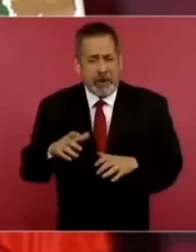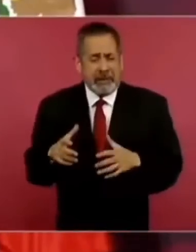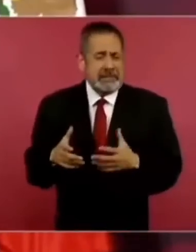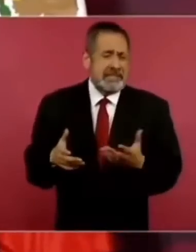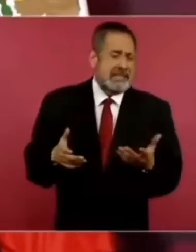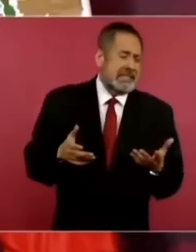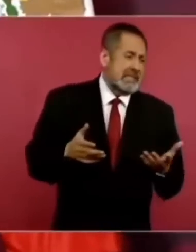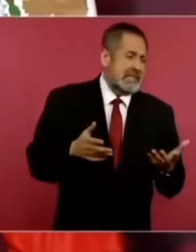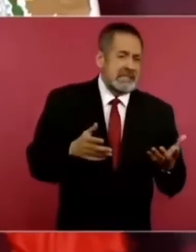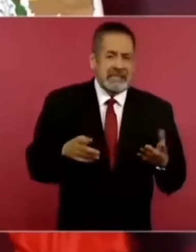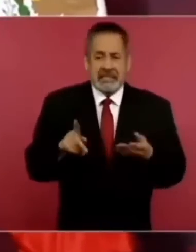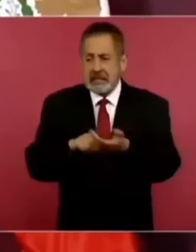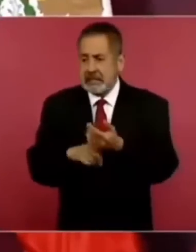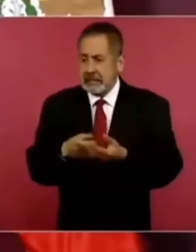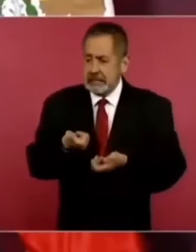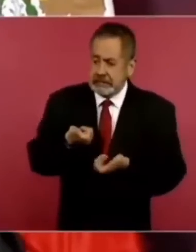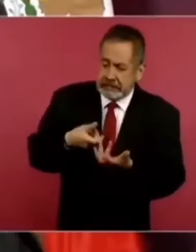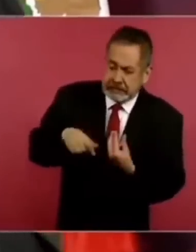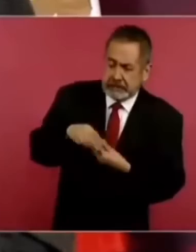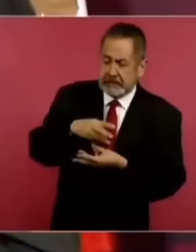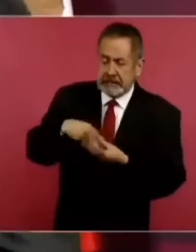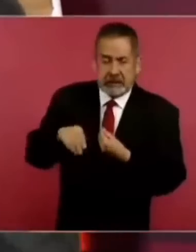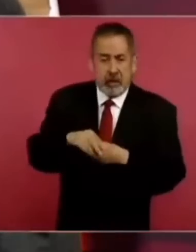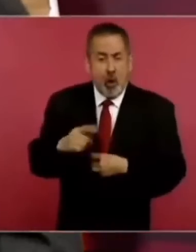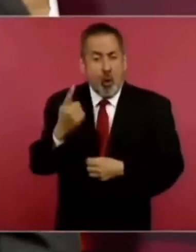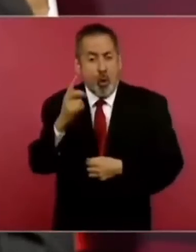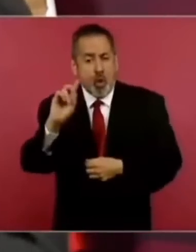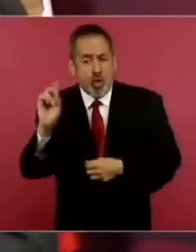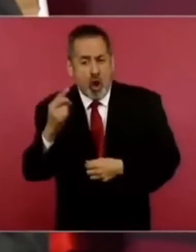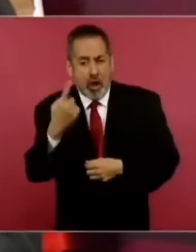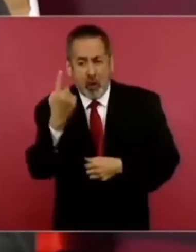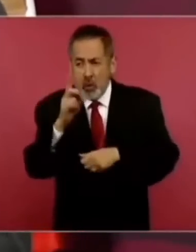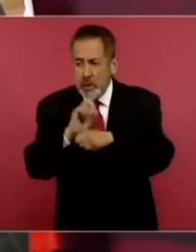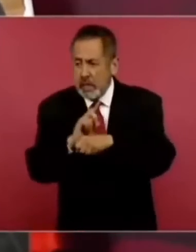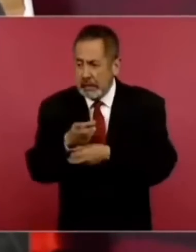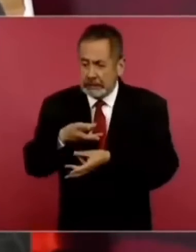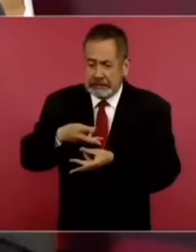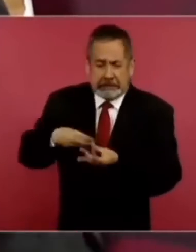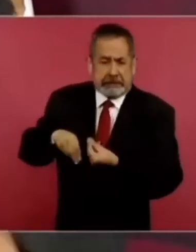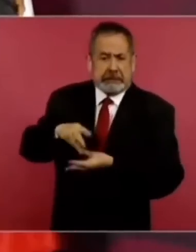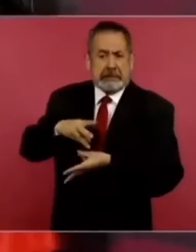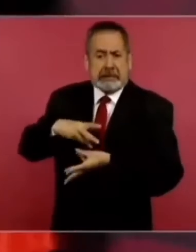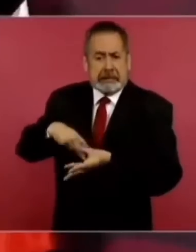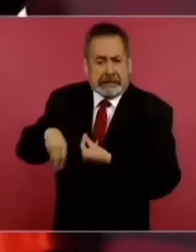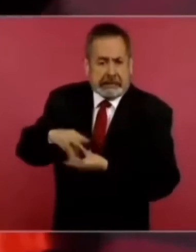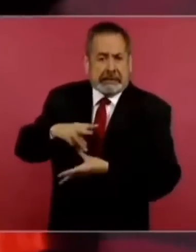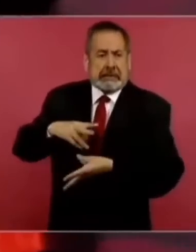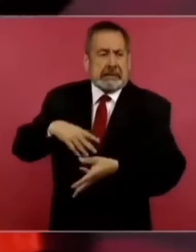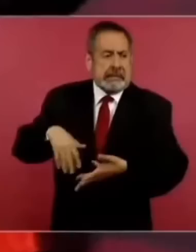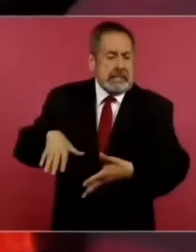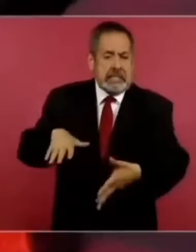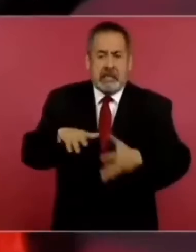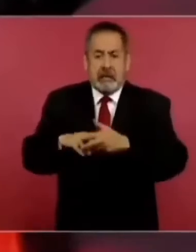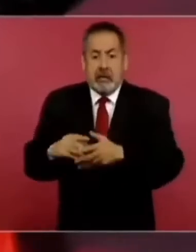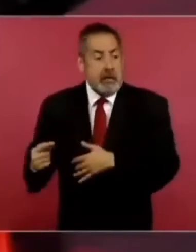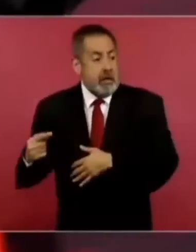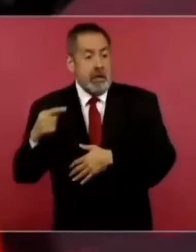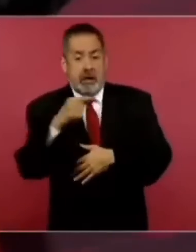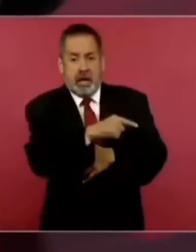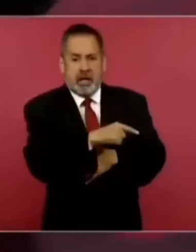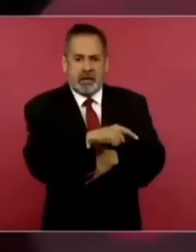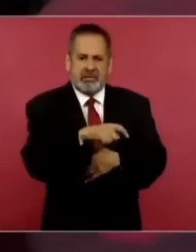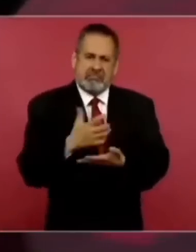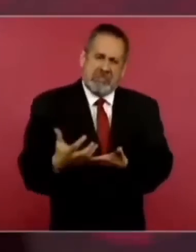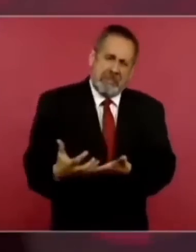que están sobreviviendo con menos de un dólar diario y sigue la acumulación de riquezas